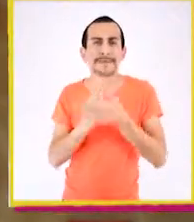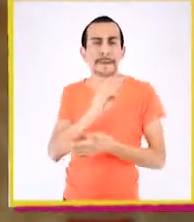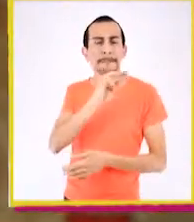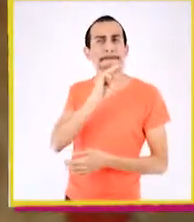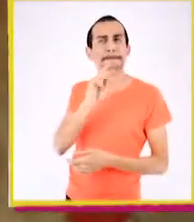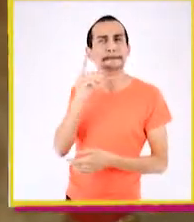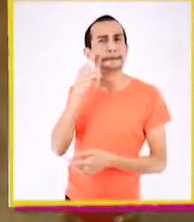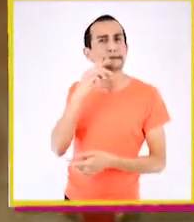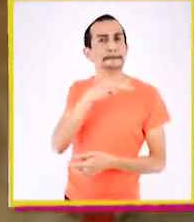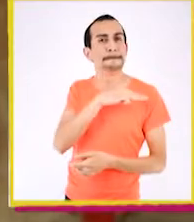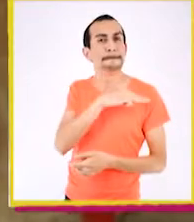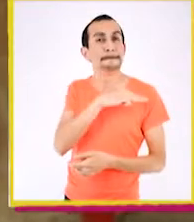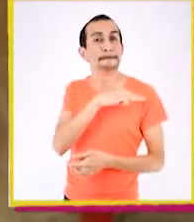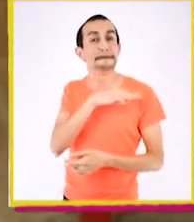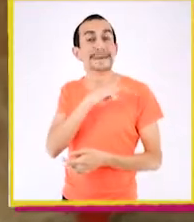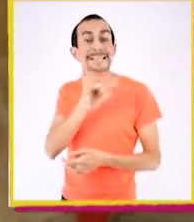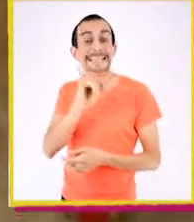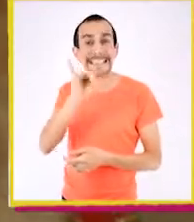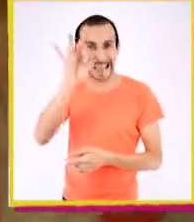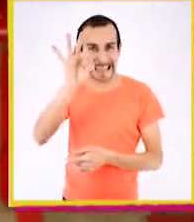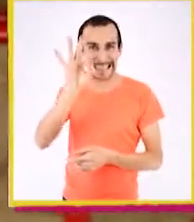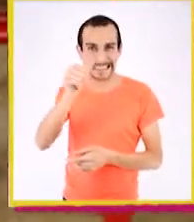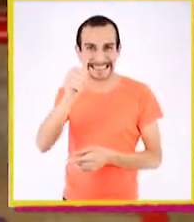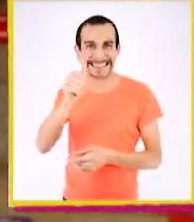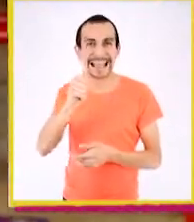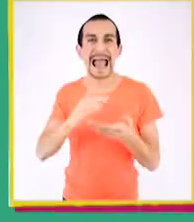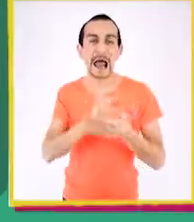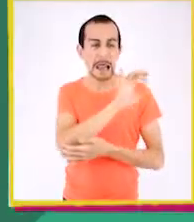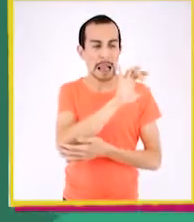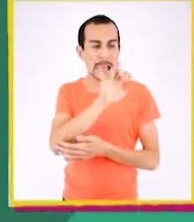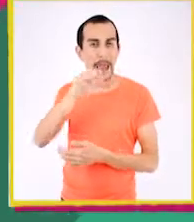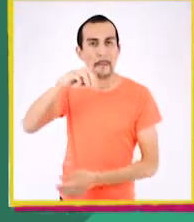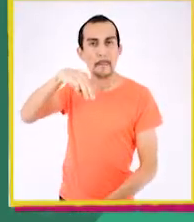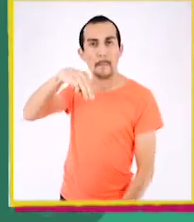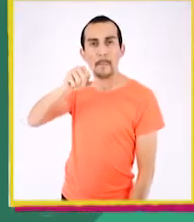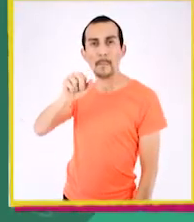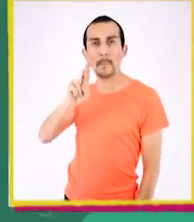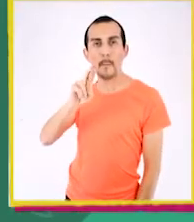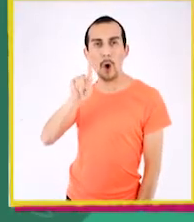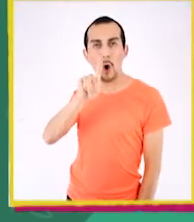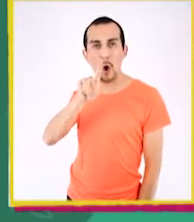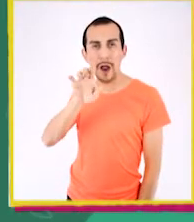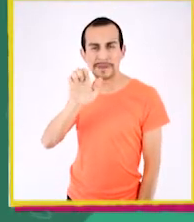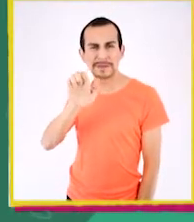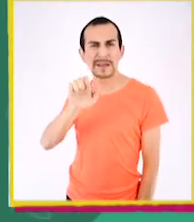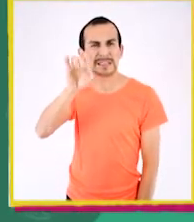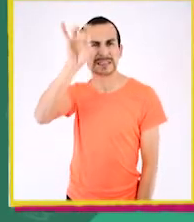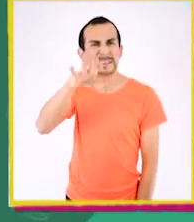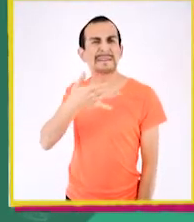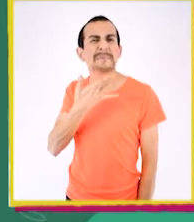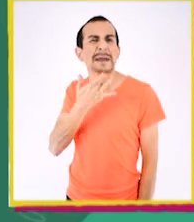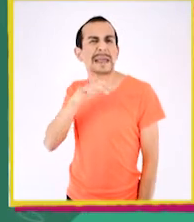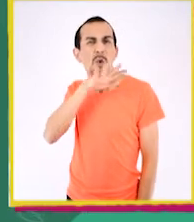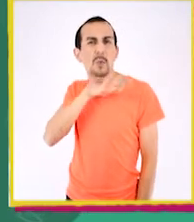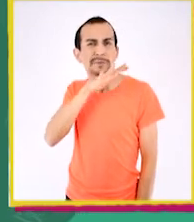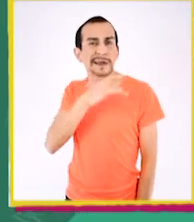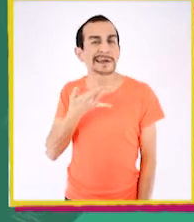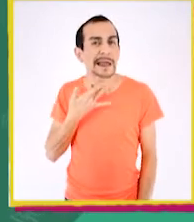Empieza con... ¡Eso es! El alfabeto morse. ¿Saben para qué se usa?